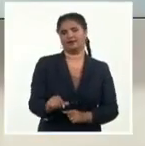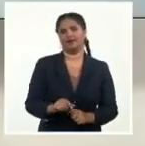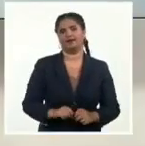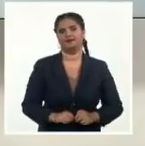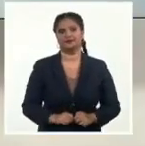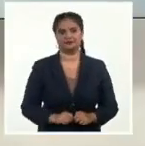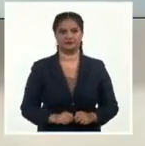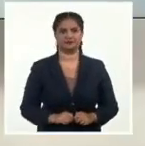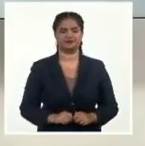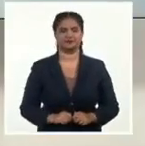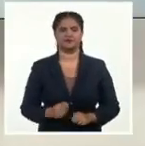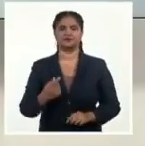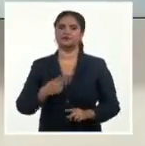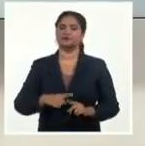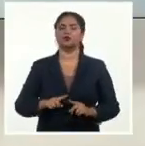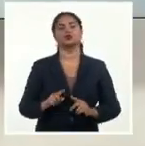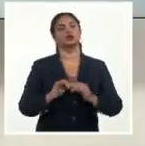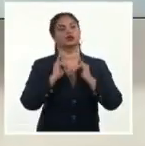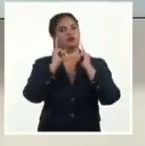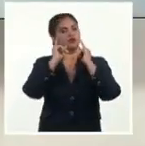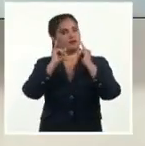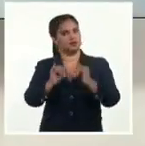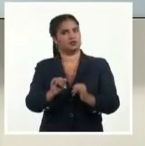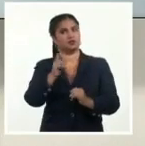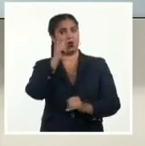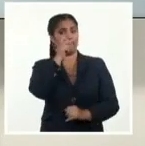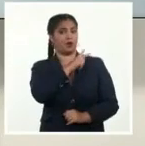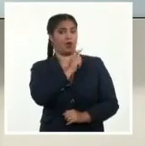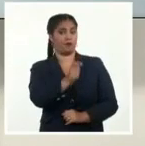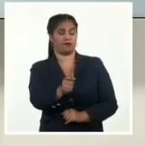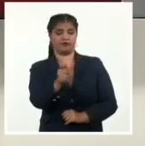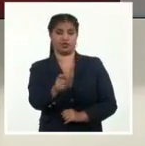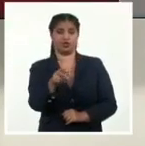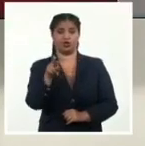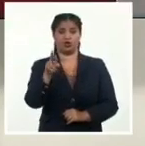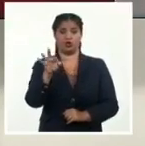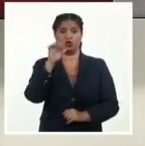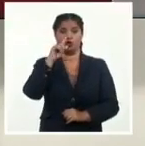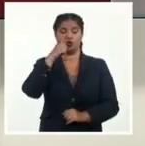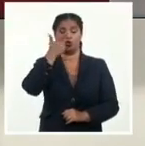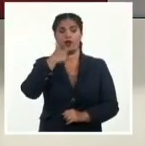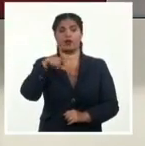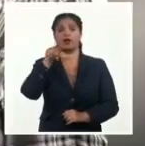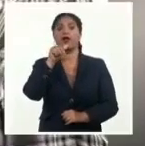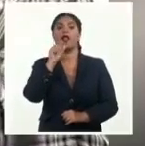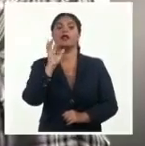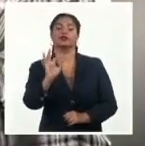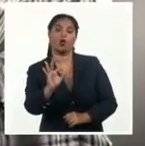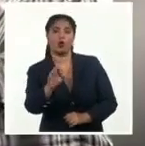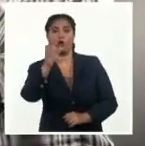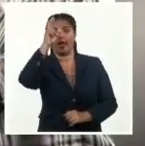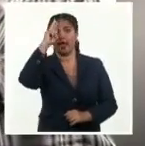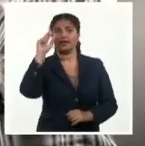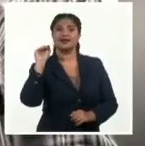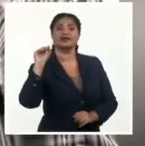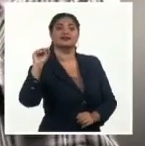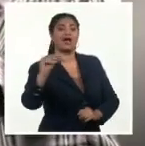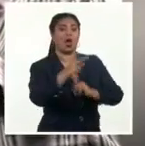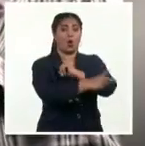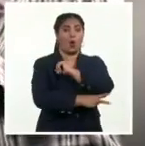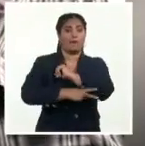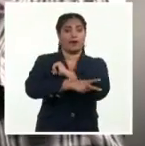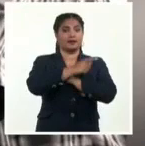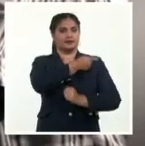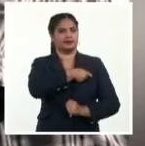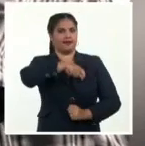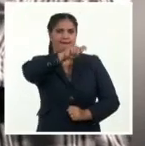También de cuidados se encuentra el profesor Ronaldo Eitia, quien está ingresado en España. HIT informa que según la